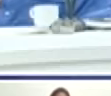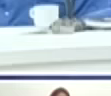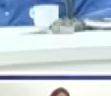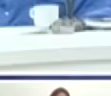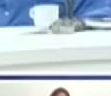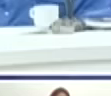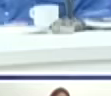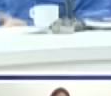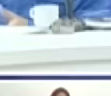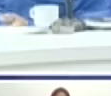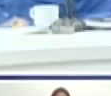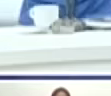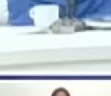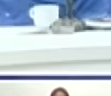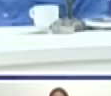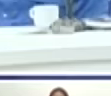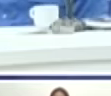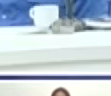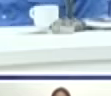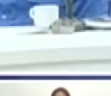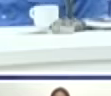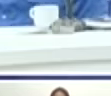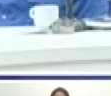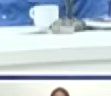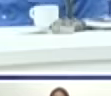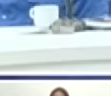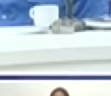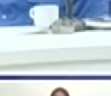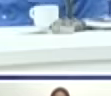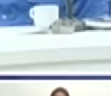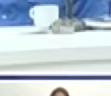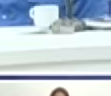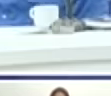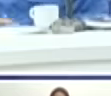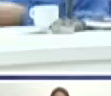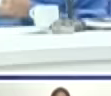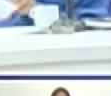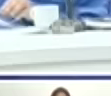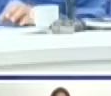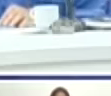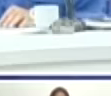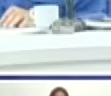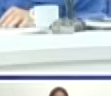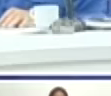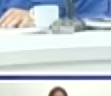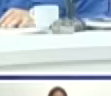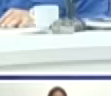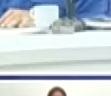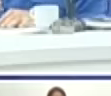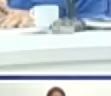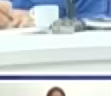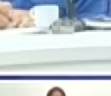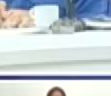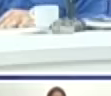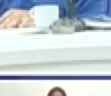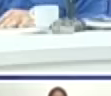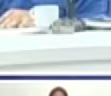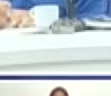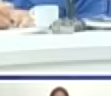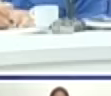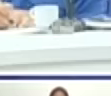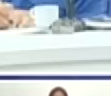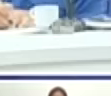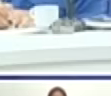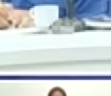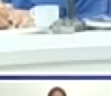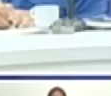la parroquia Sucre en la parroquia Sucre hay un reporte de 1.756 cilindros que se hizo en el